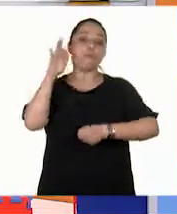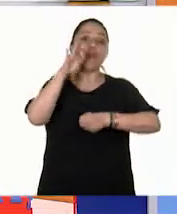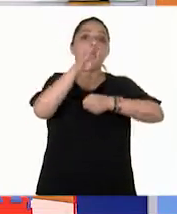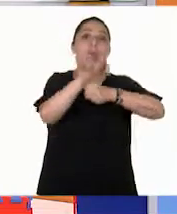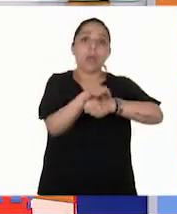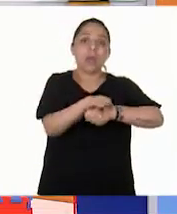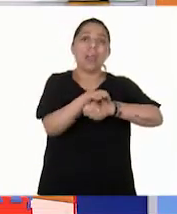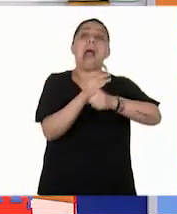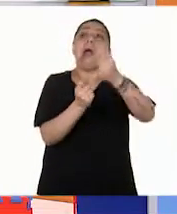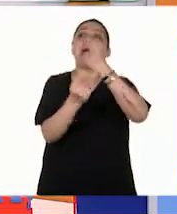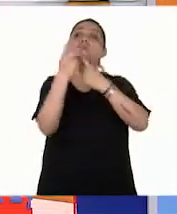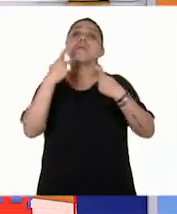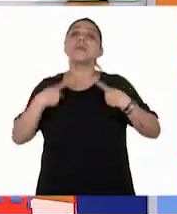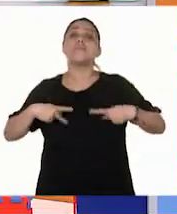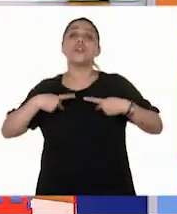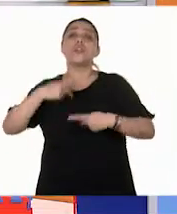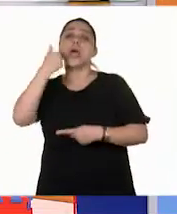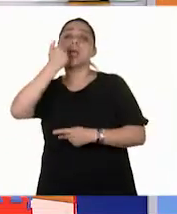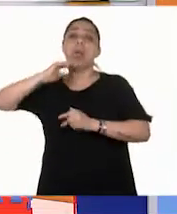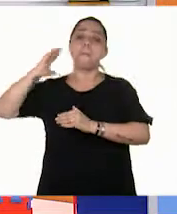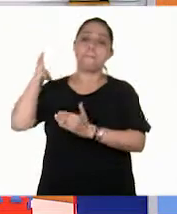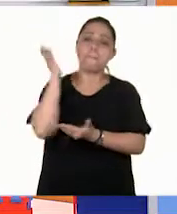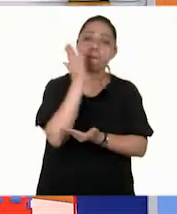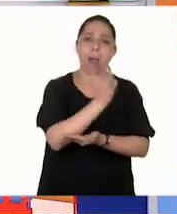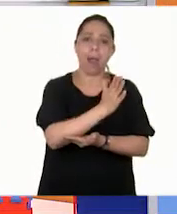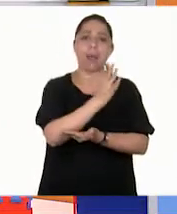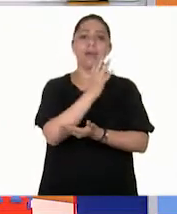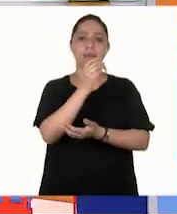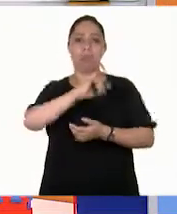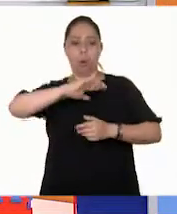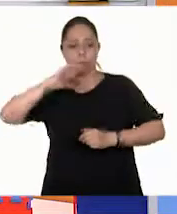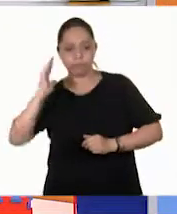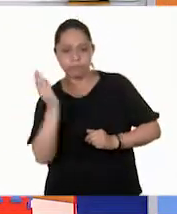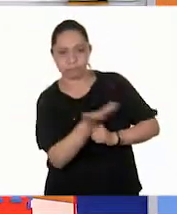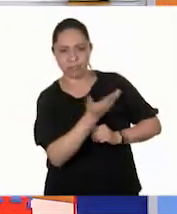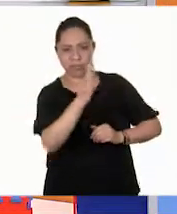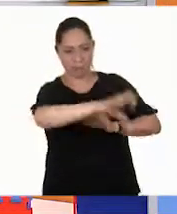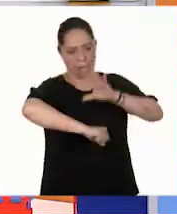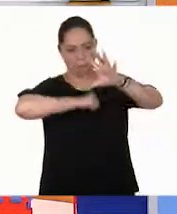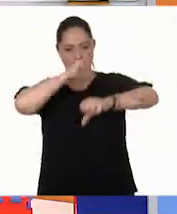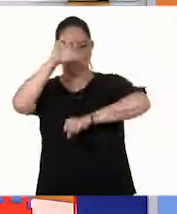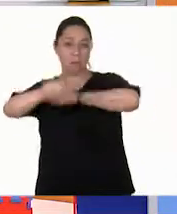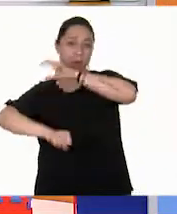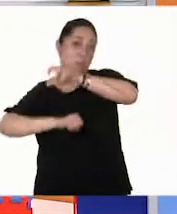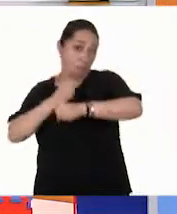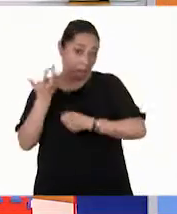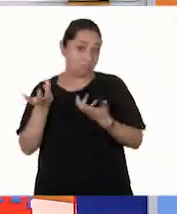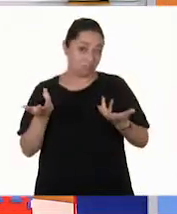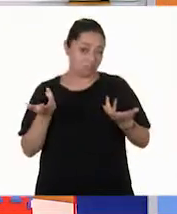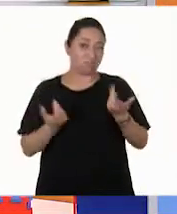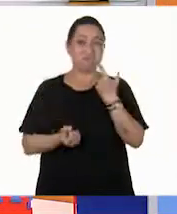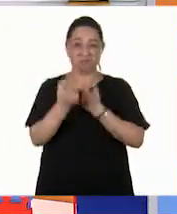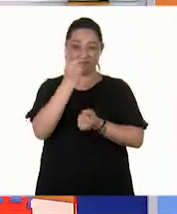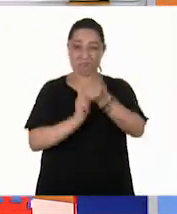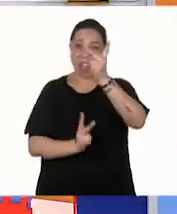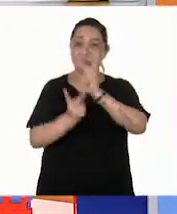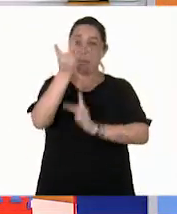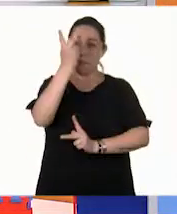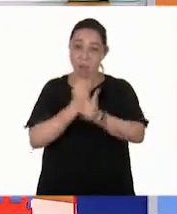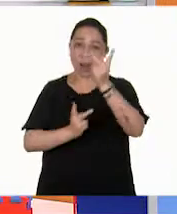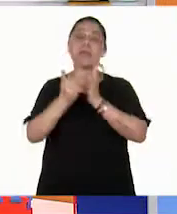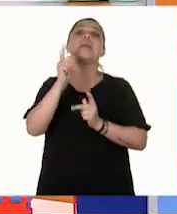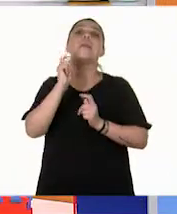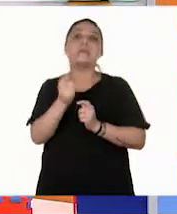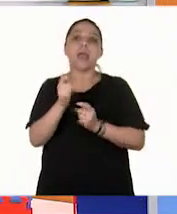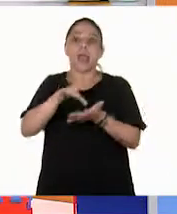personas que a lo mejor las quieren cortar y quieren dañarlas sin alguna necesidad. Recordemos que muchas de las plantas también nos dan cosas importantes.